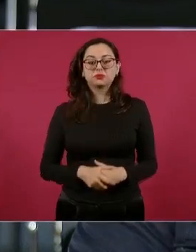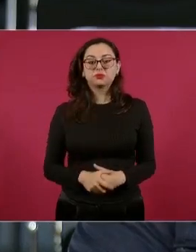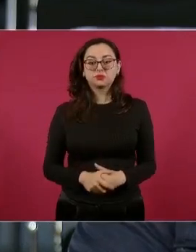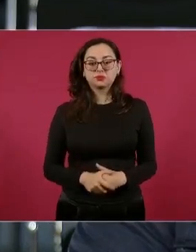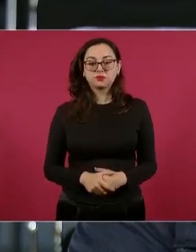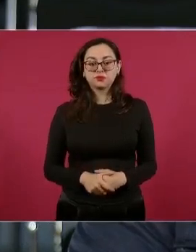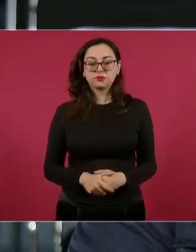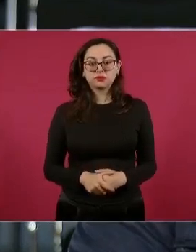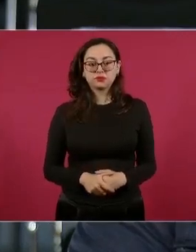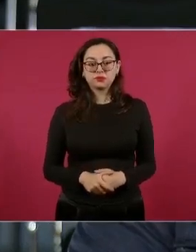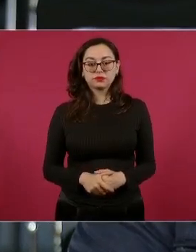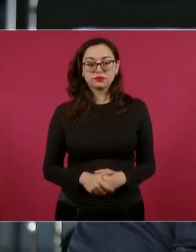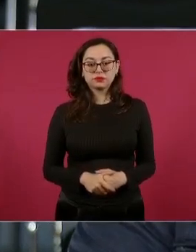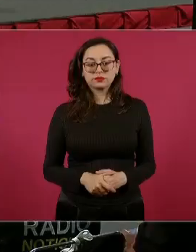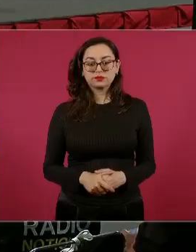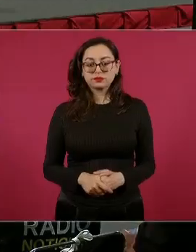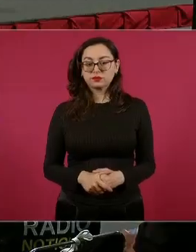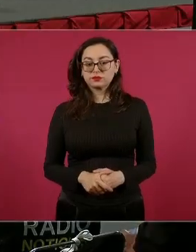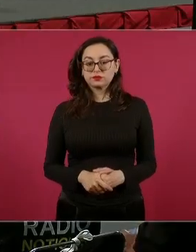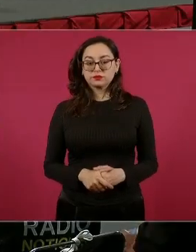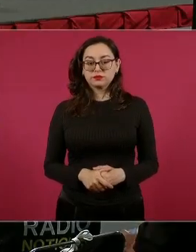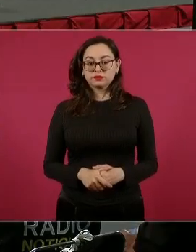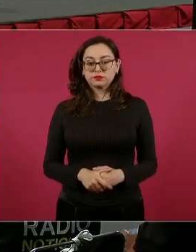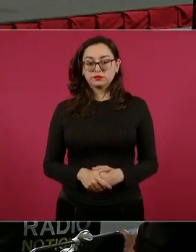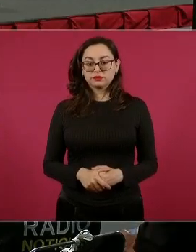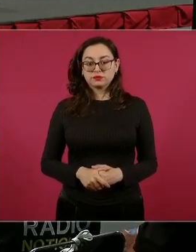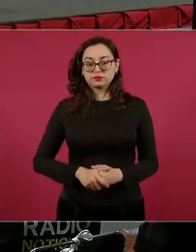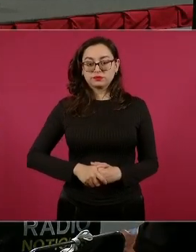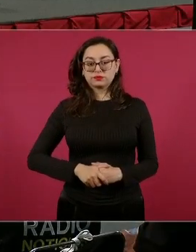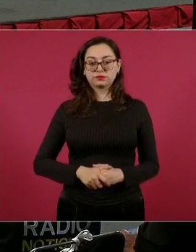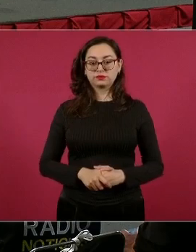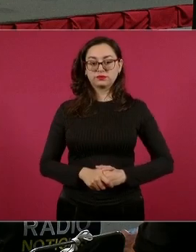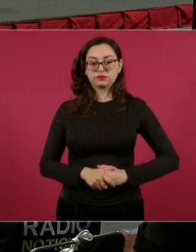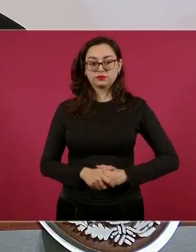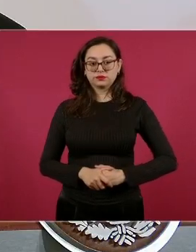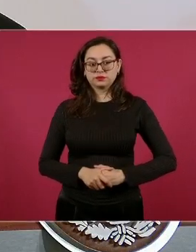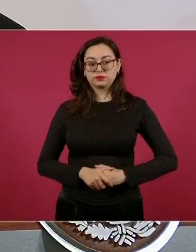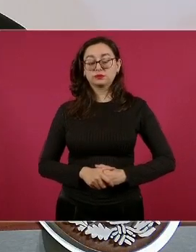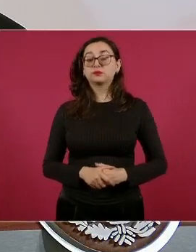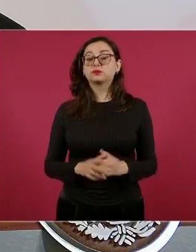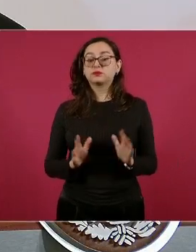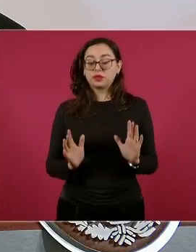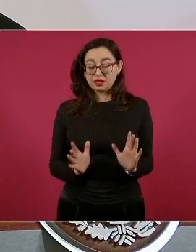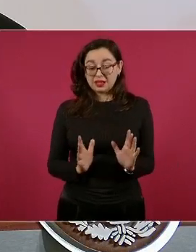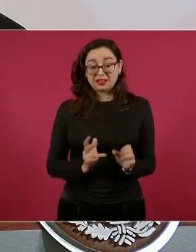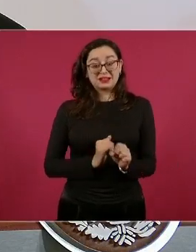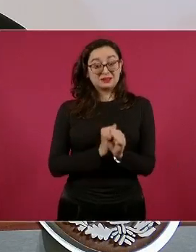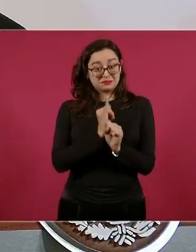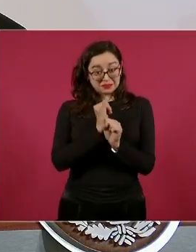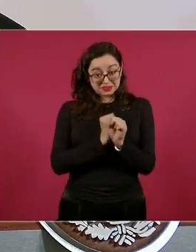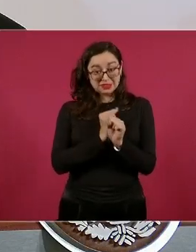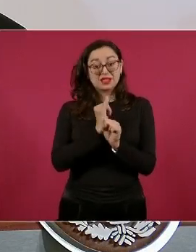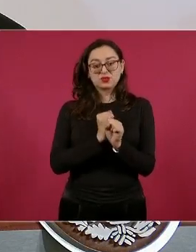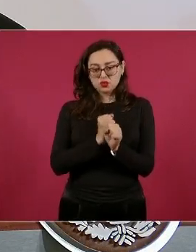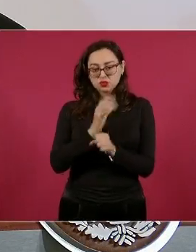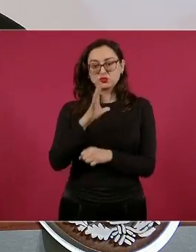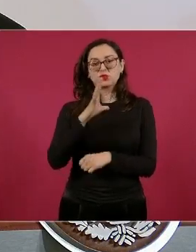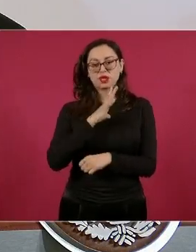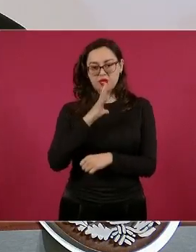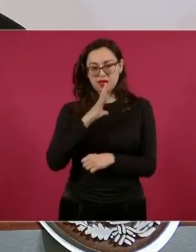Evidentemente que hay un seguimiento paso a paso de estas